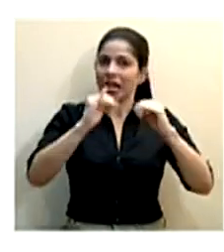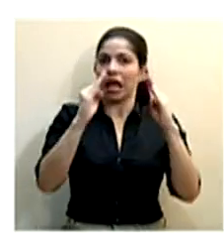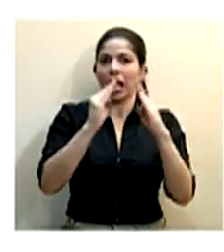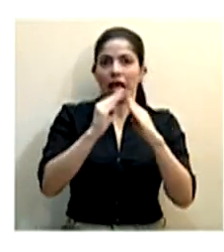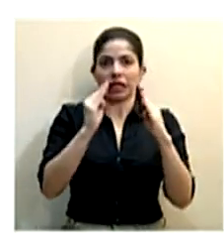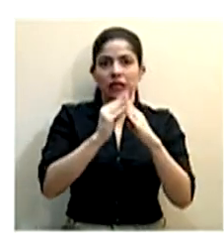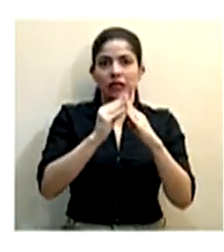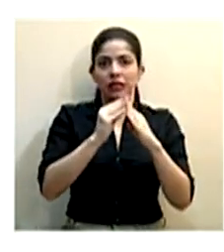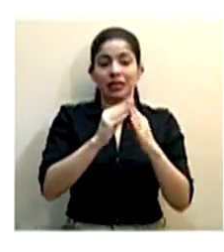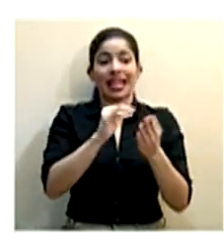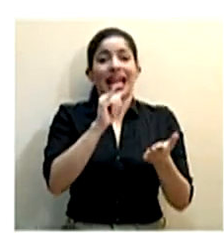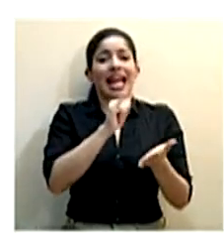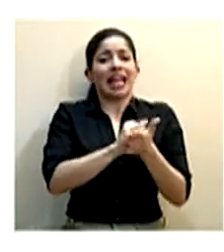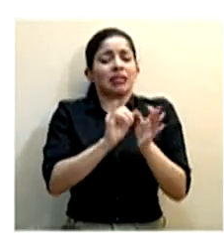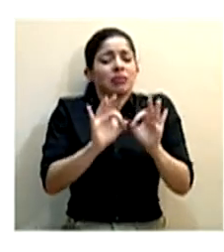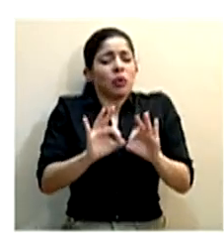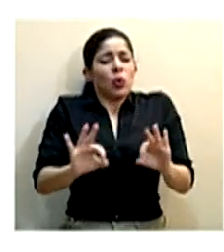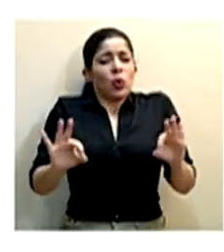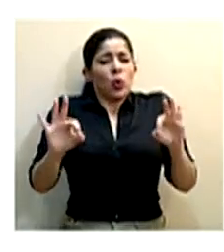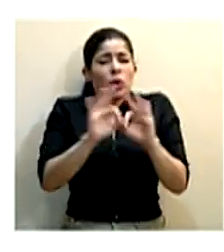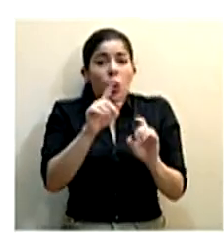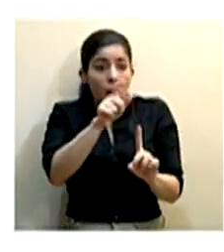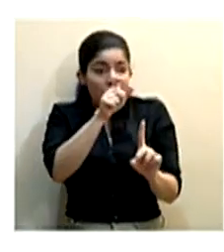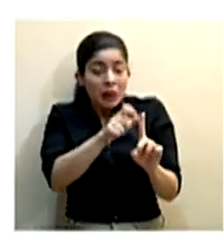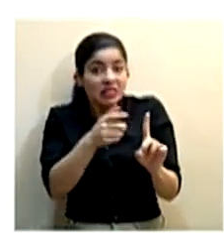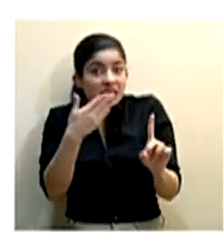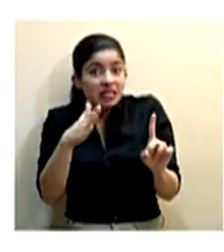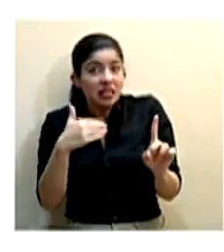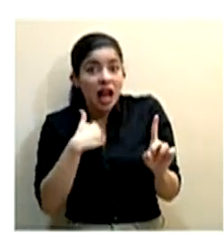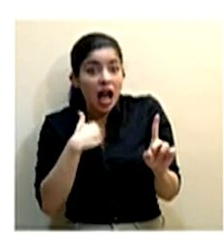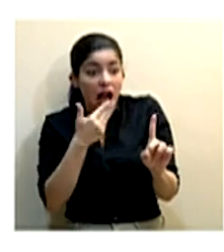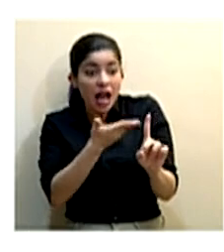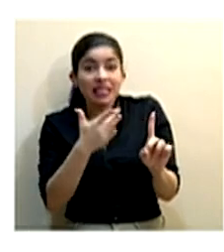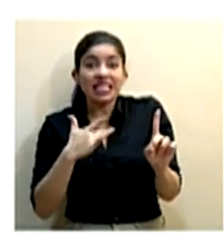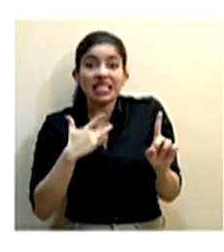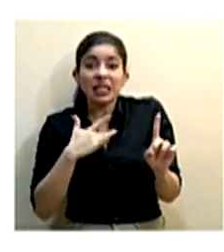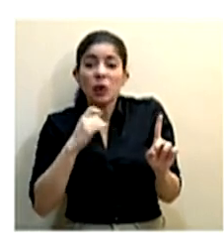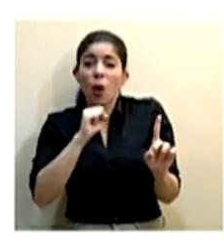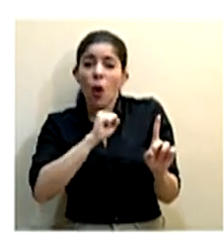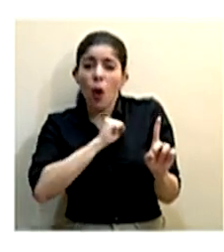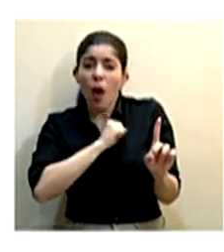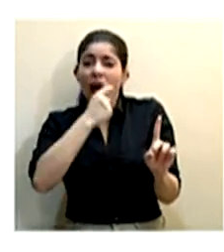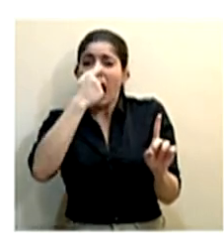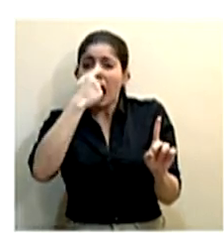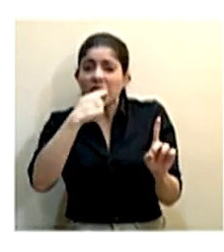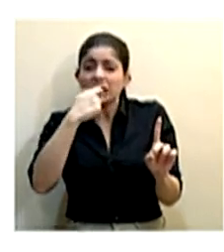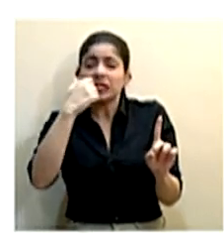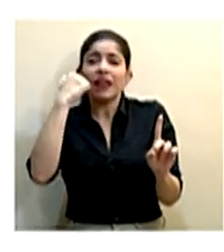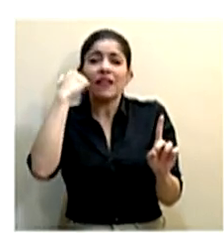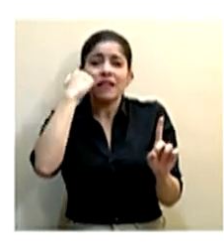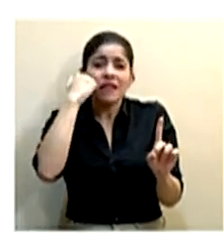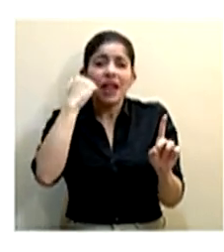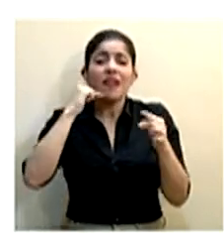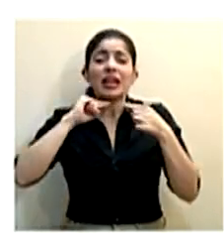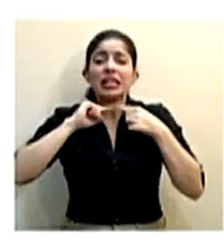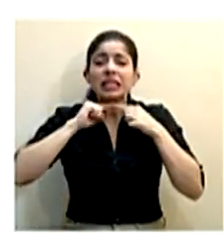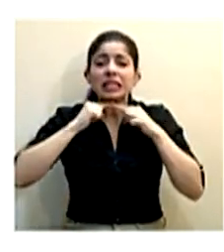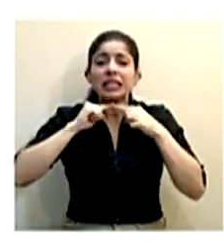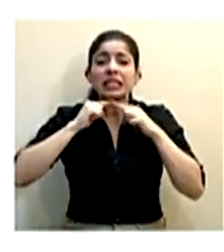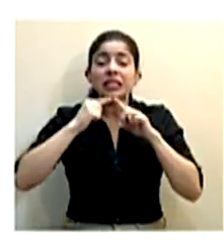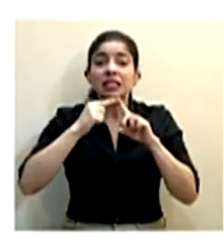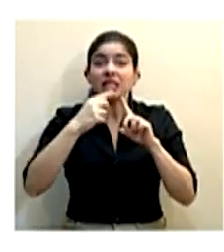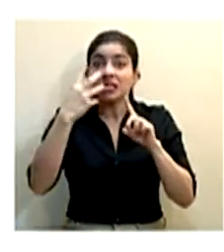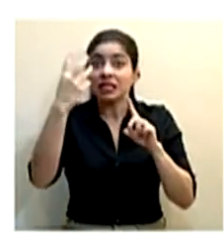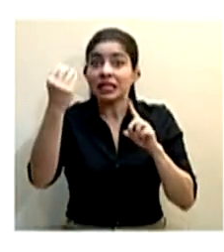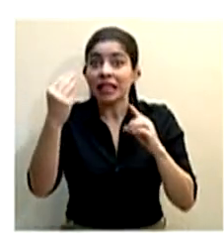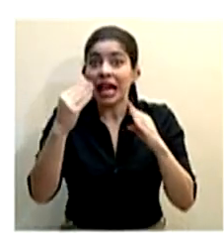Eso es demasiado importante. Una persona que ya tiene síntomas de tos, de estornudo, de fiebre, de dolor de garganta y sale de